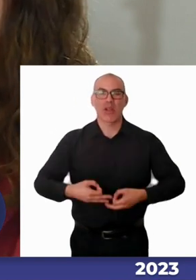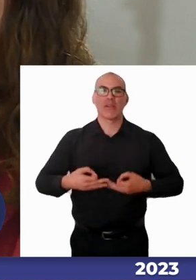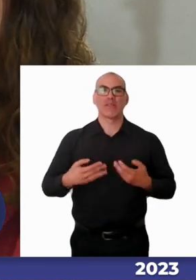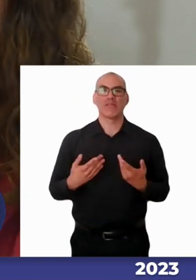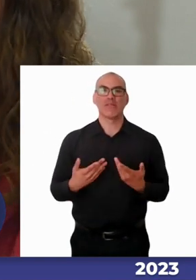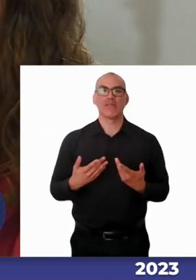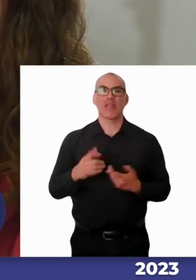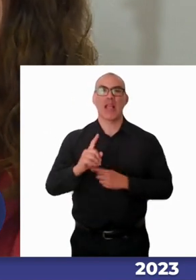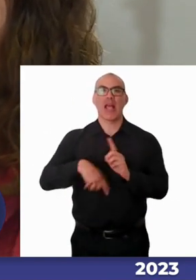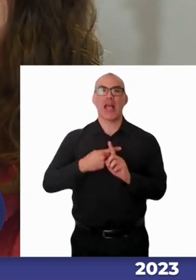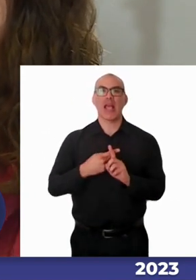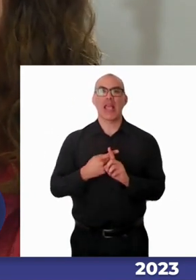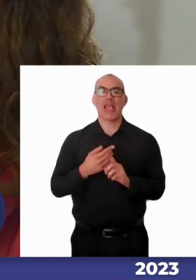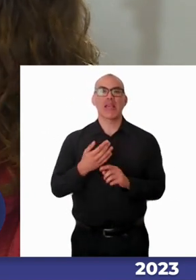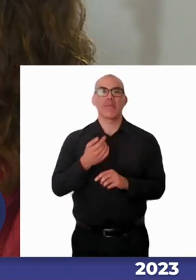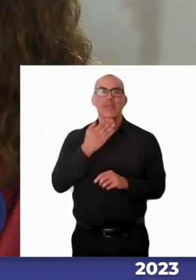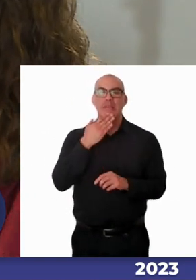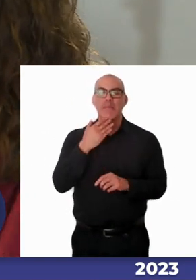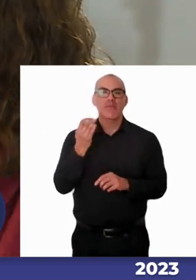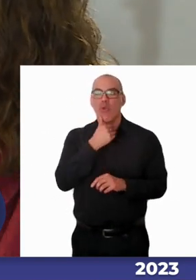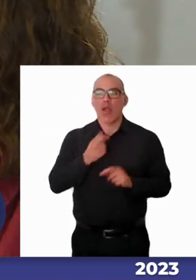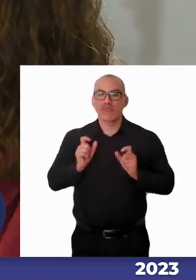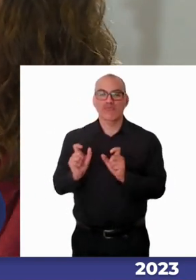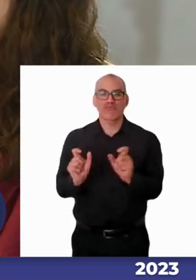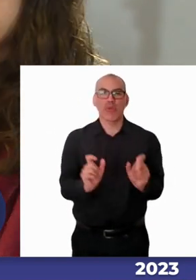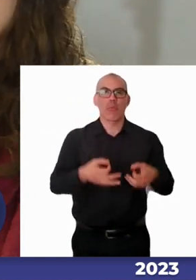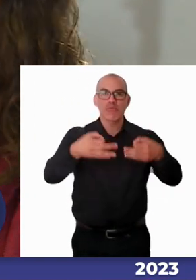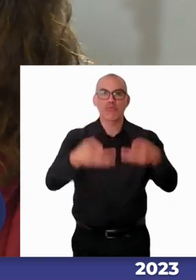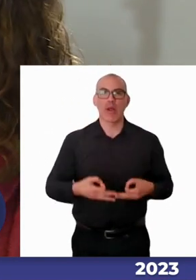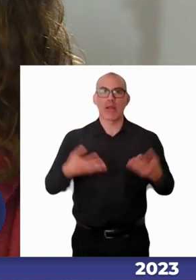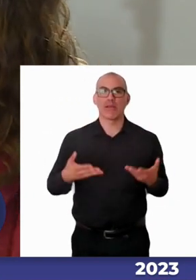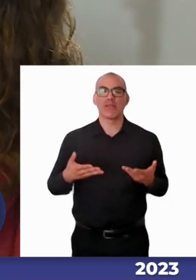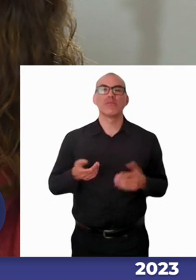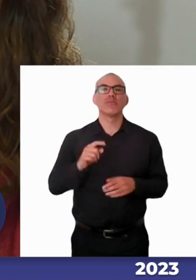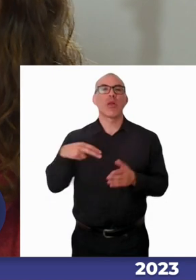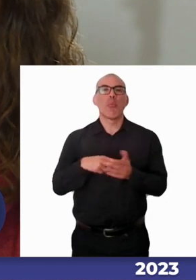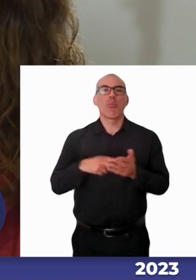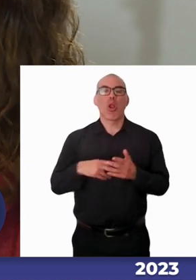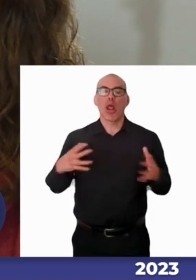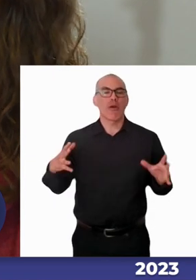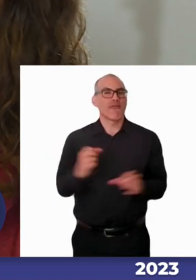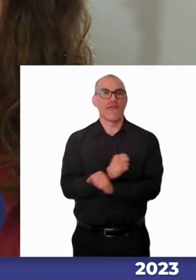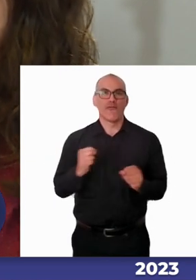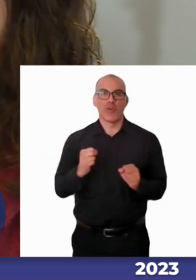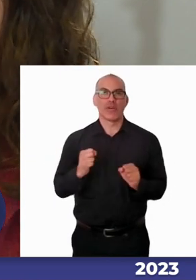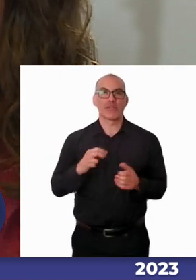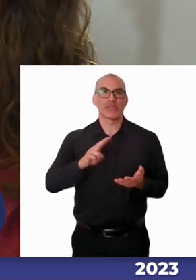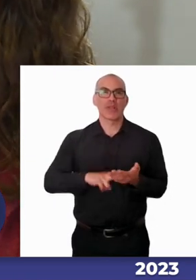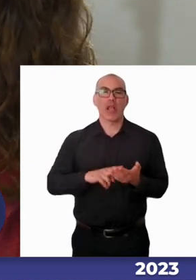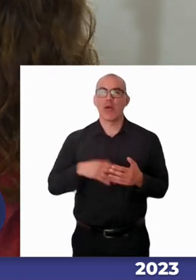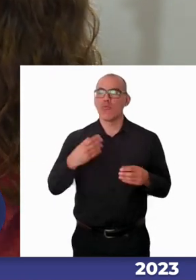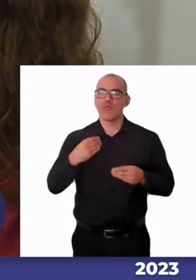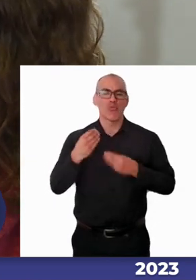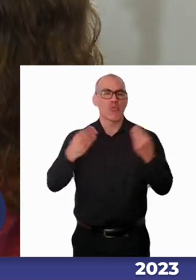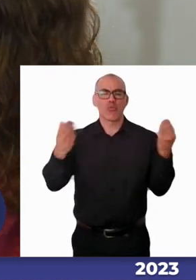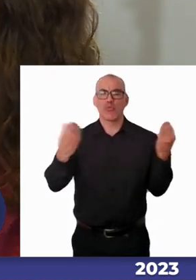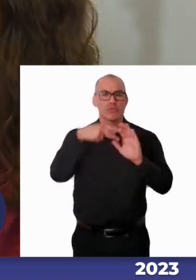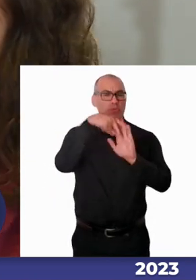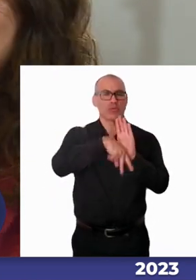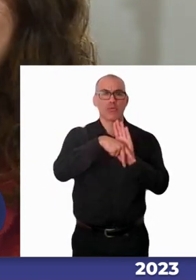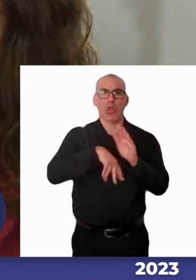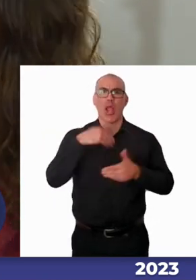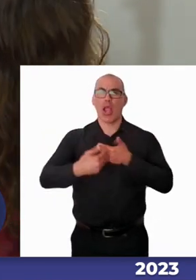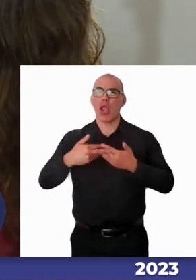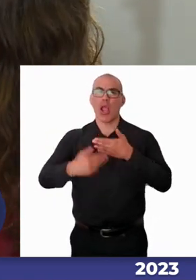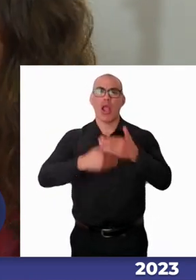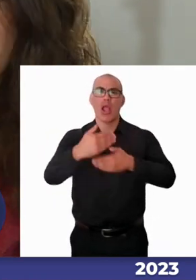data tenemos mala fiscalización y eso es un problema brutal porque se ha avanzado mucho en normativa o sea uno ve lo que